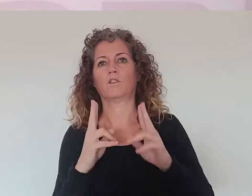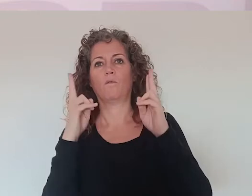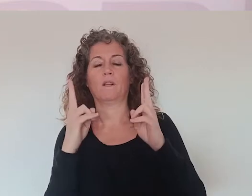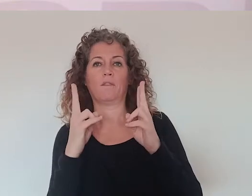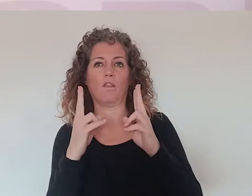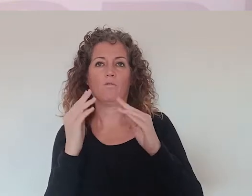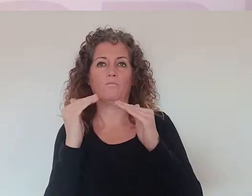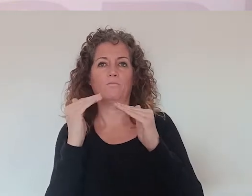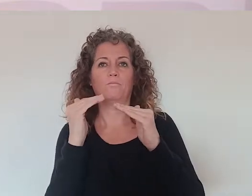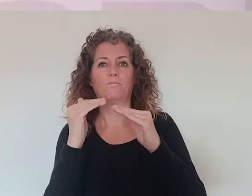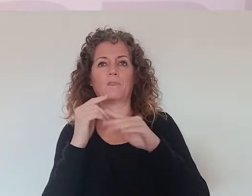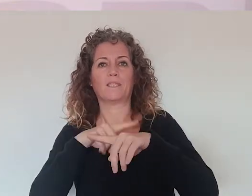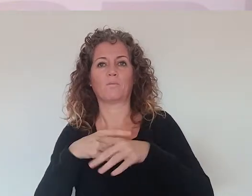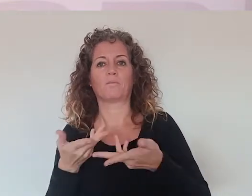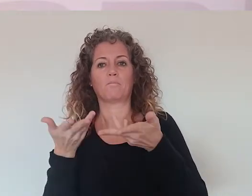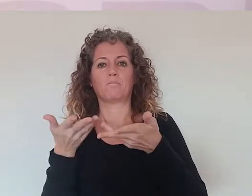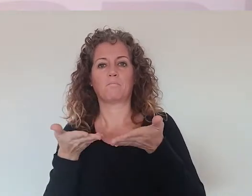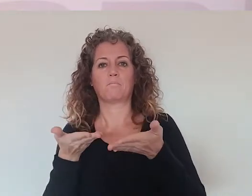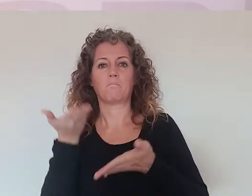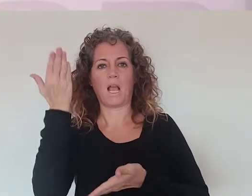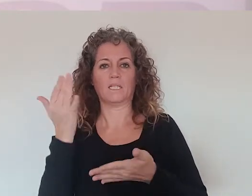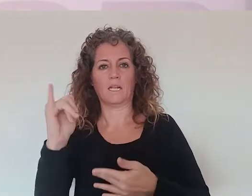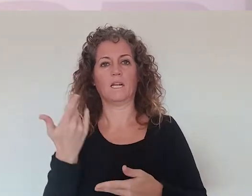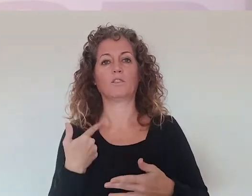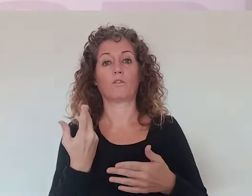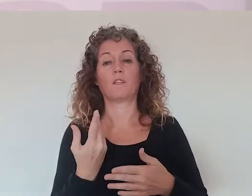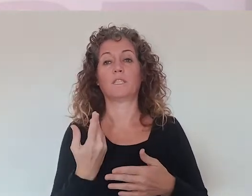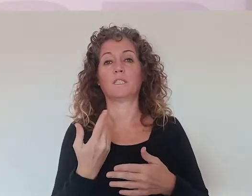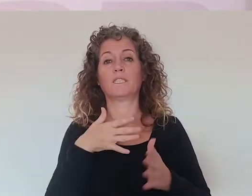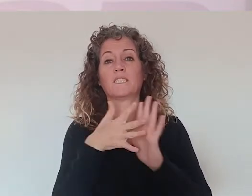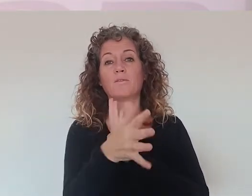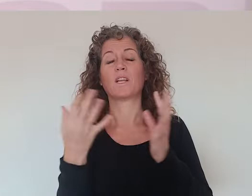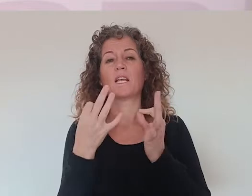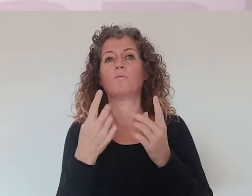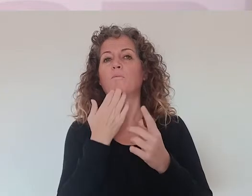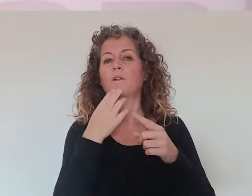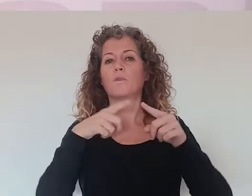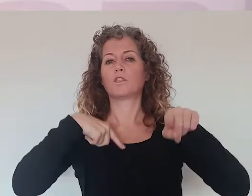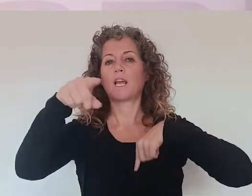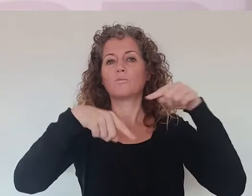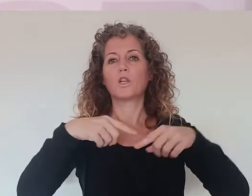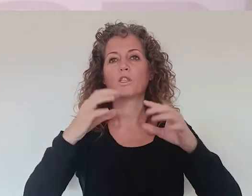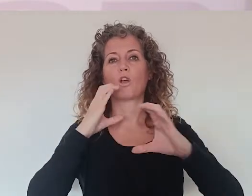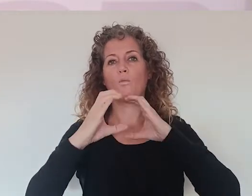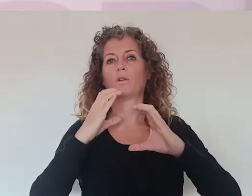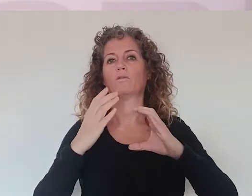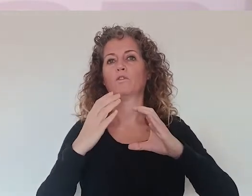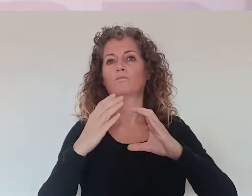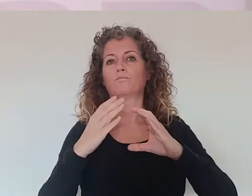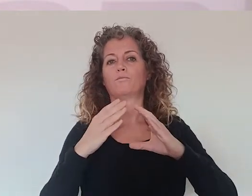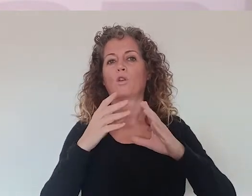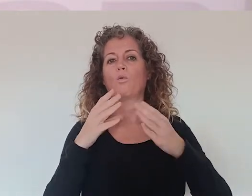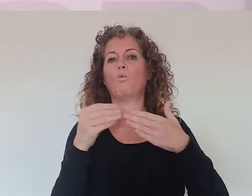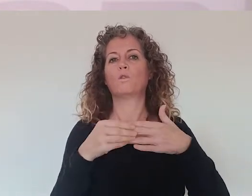todavía en la vida activa en el mercado laboral, por tanto son más usuarias y consumidoras también de medios de